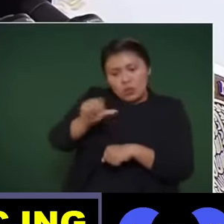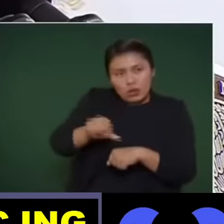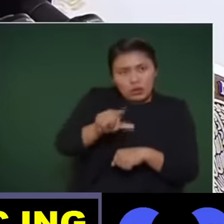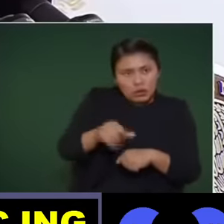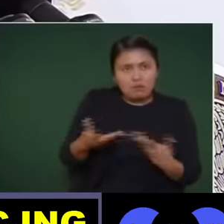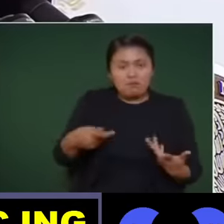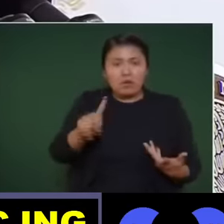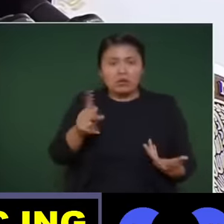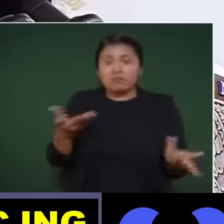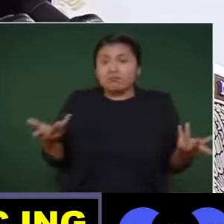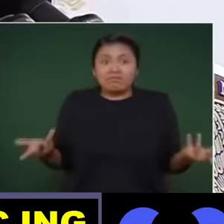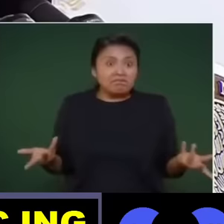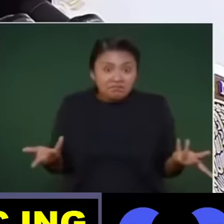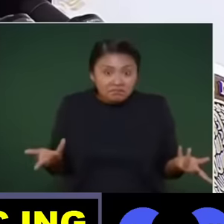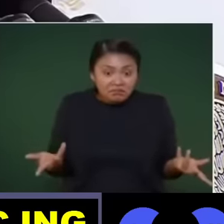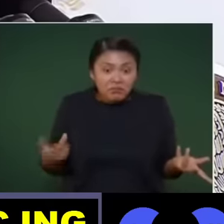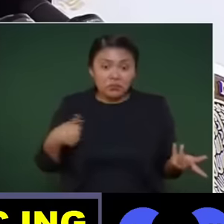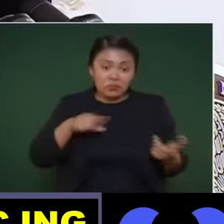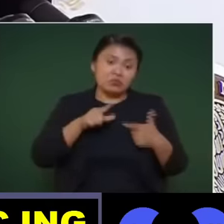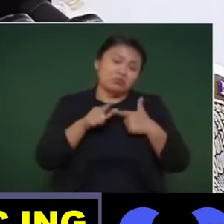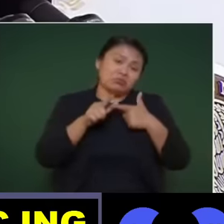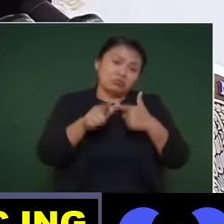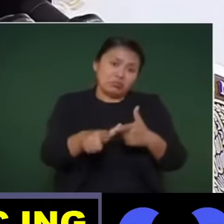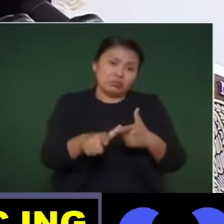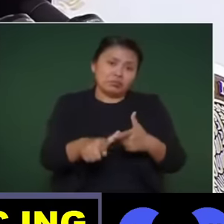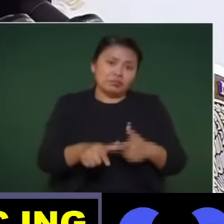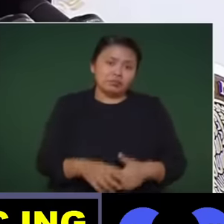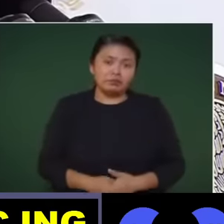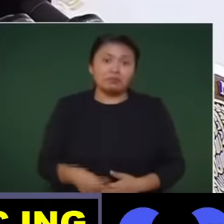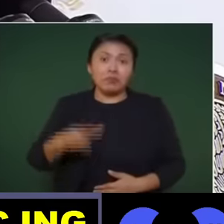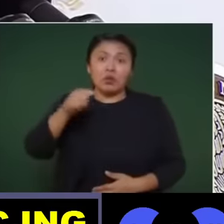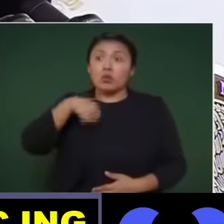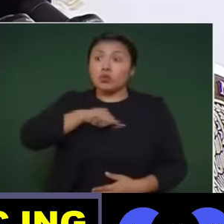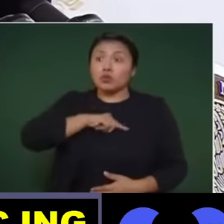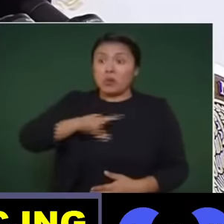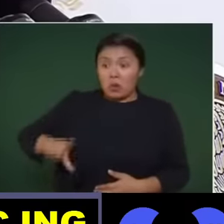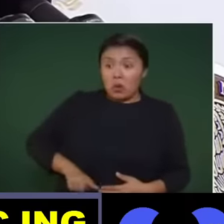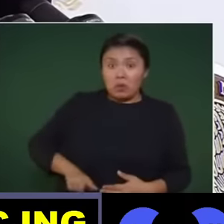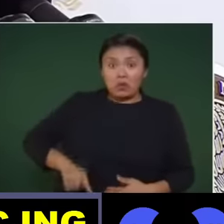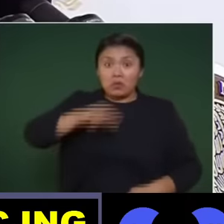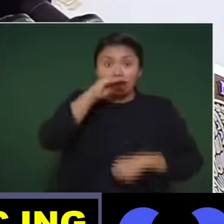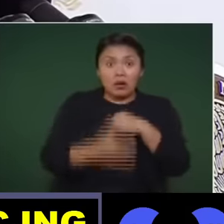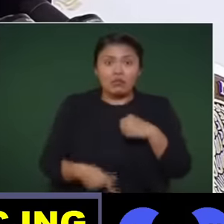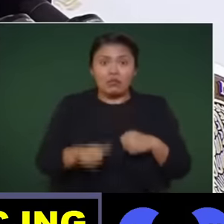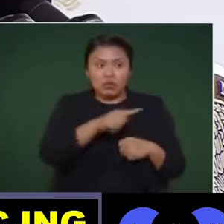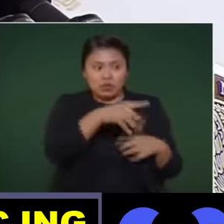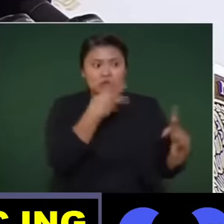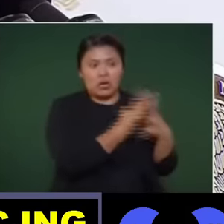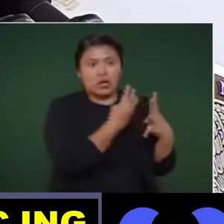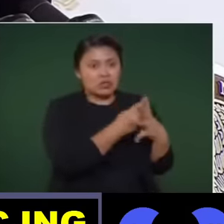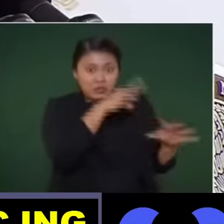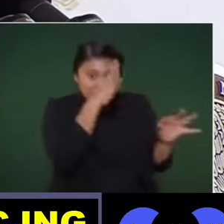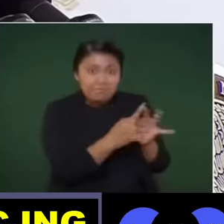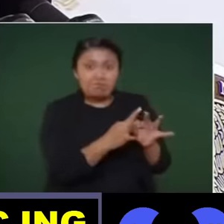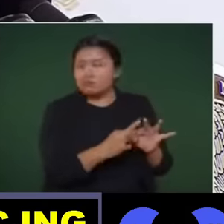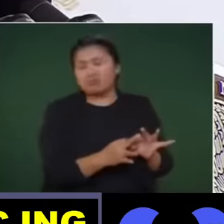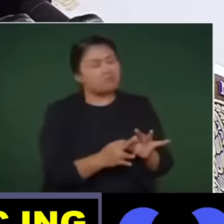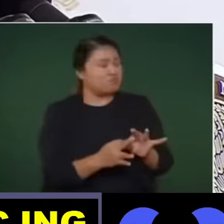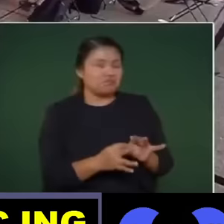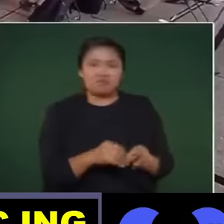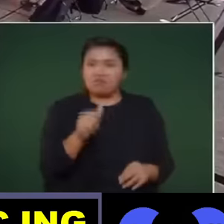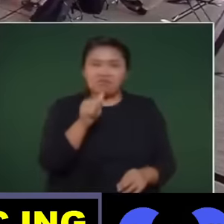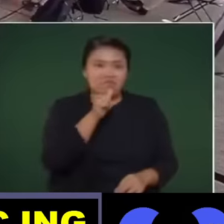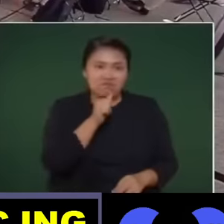ha sido la continuación, pero ya nos vamos y no se acabó y no se ha cumplido con este convenio.